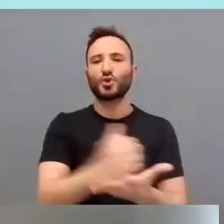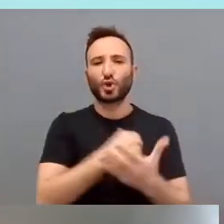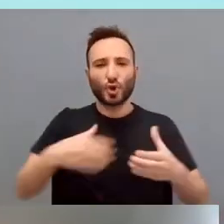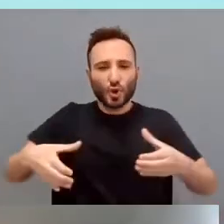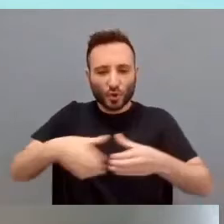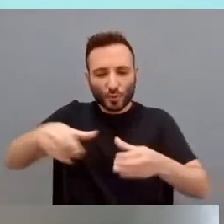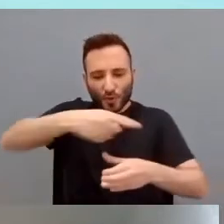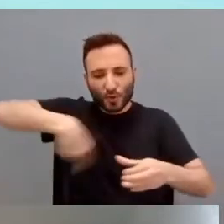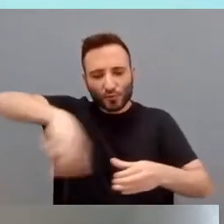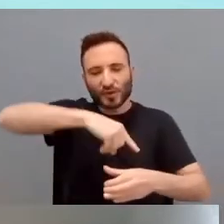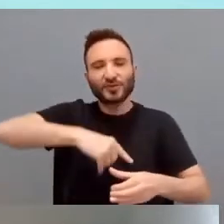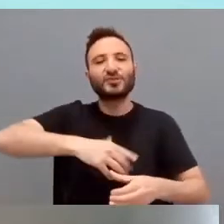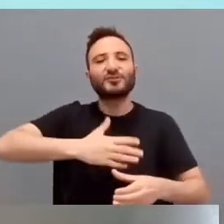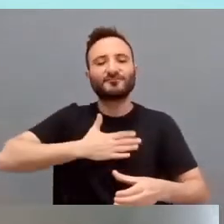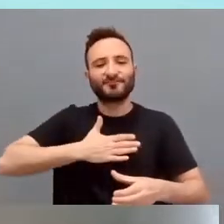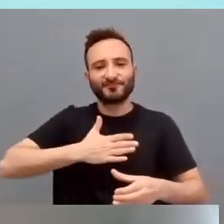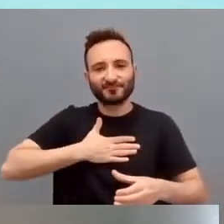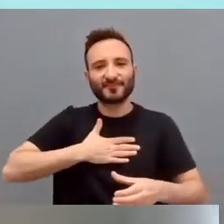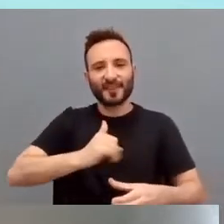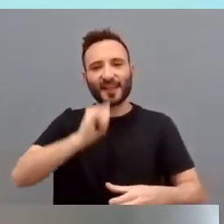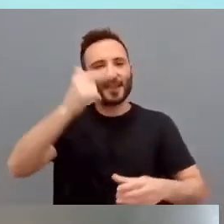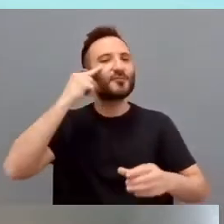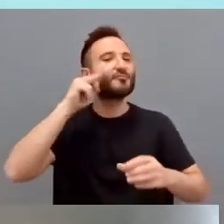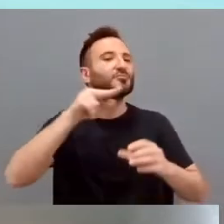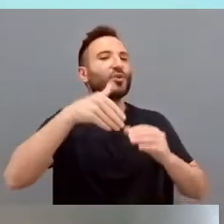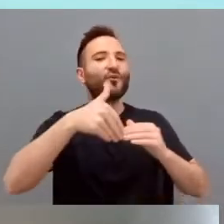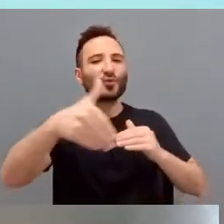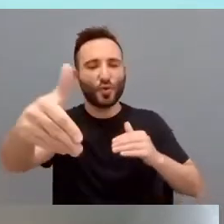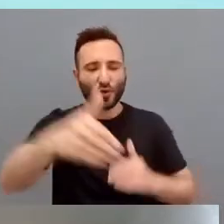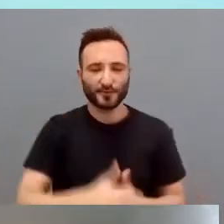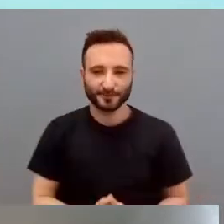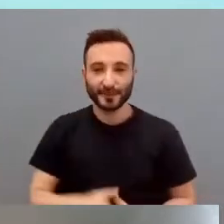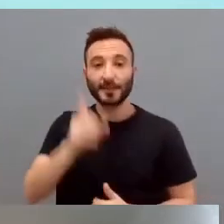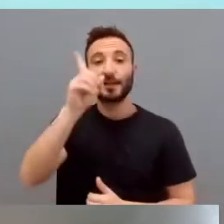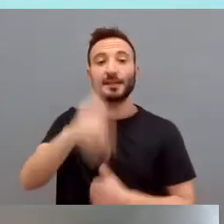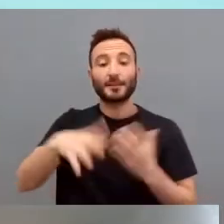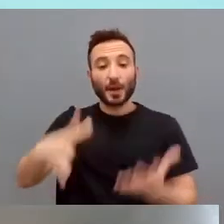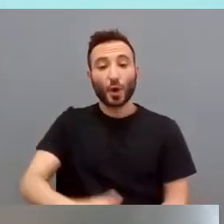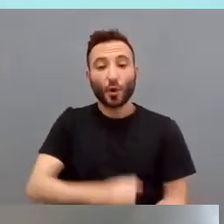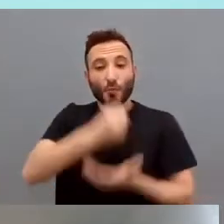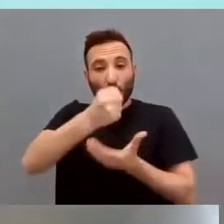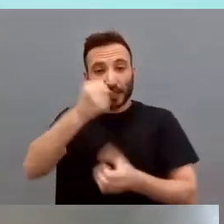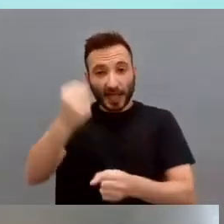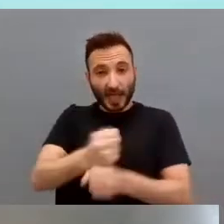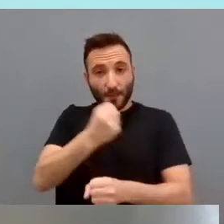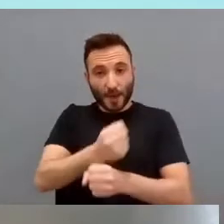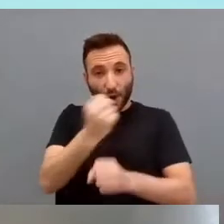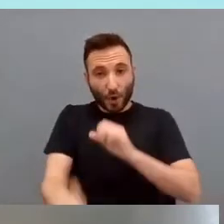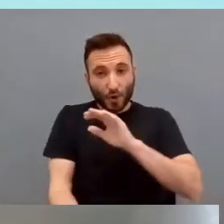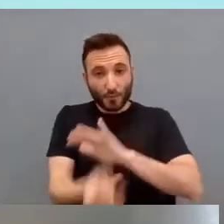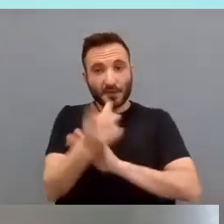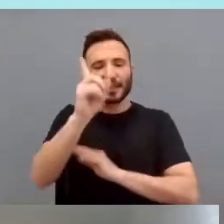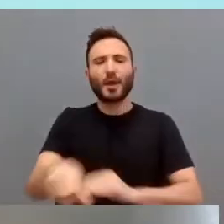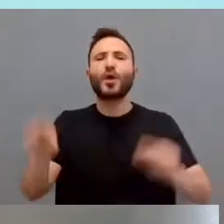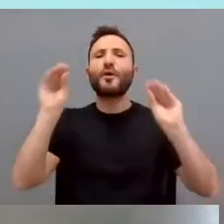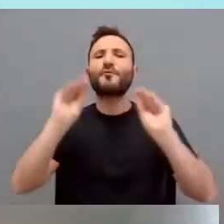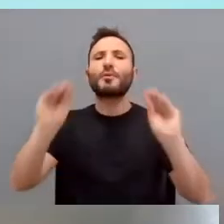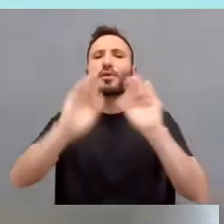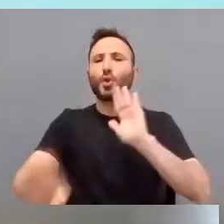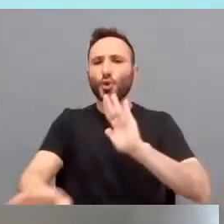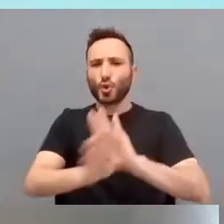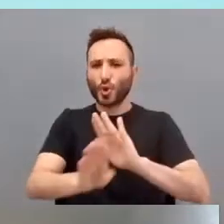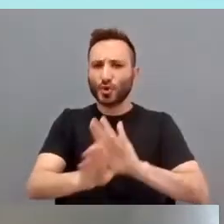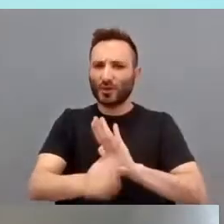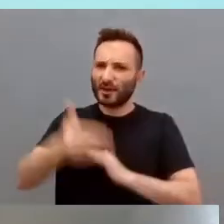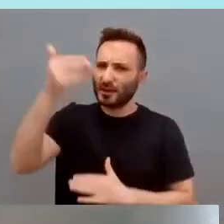alumnos. Se ha creado una bolsa de empleo y una formación continua imprescindible para